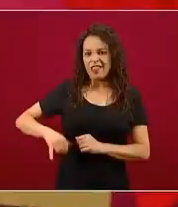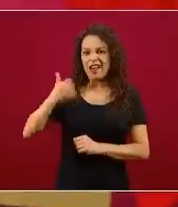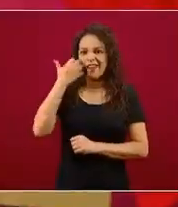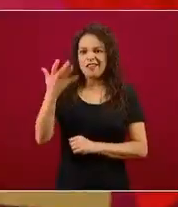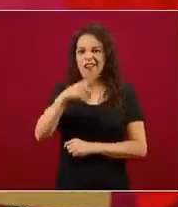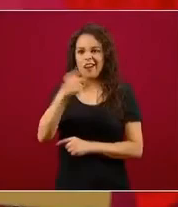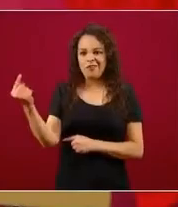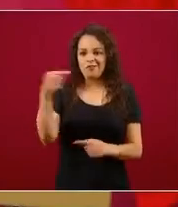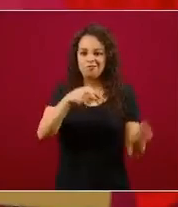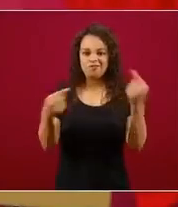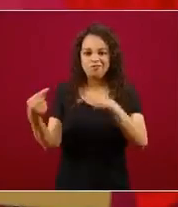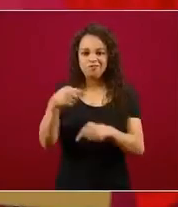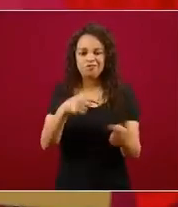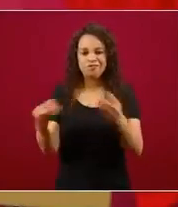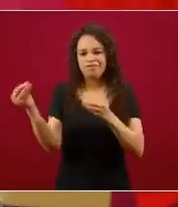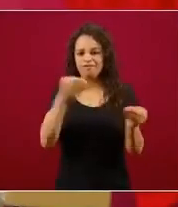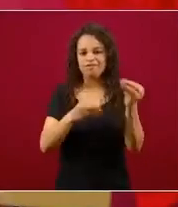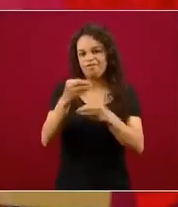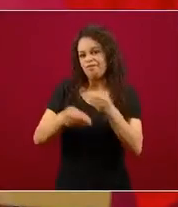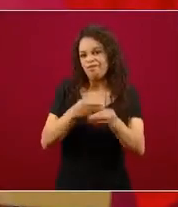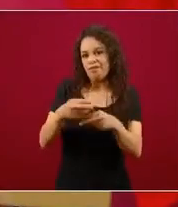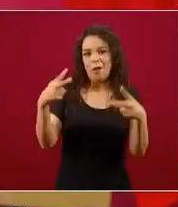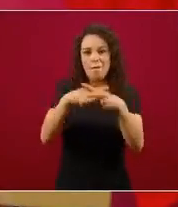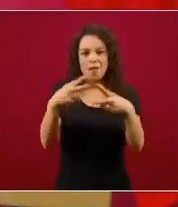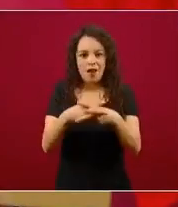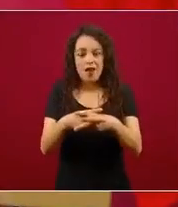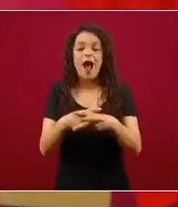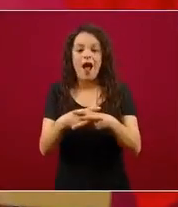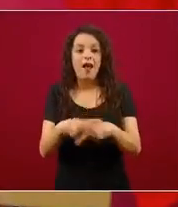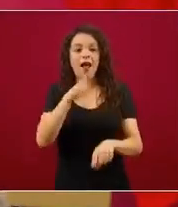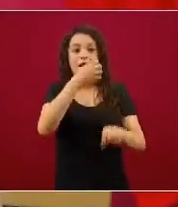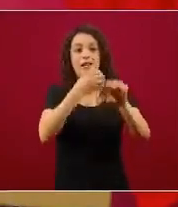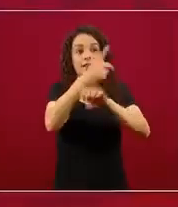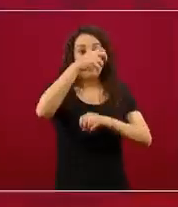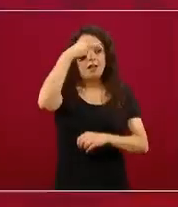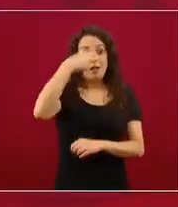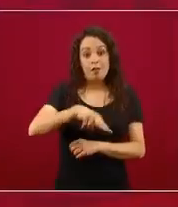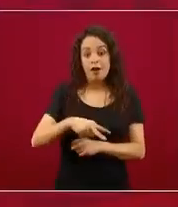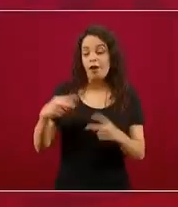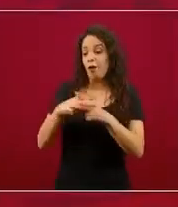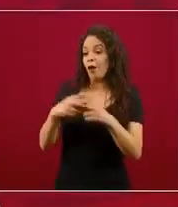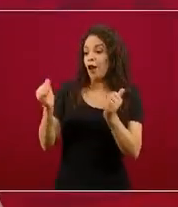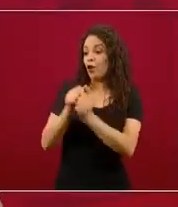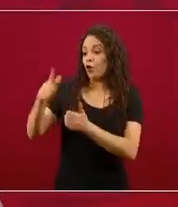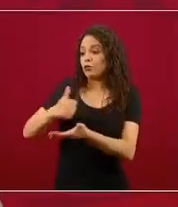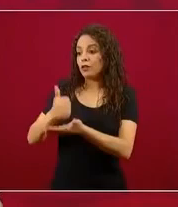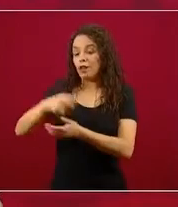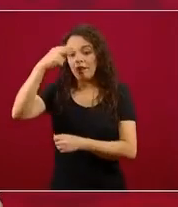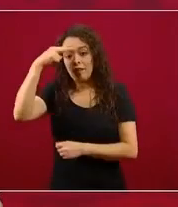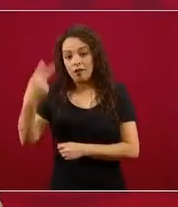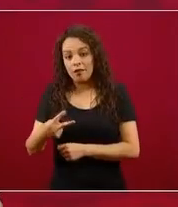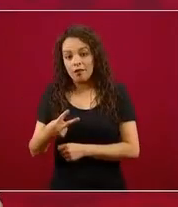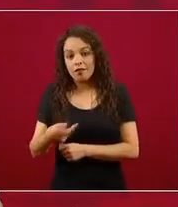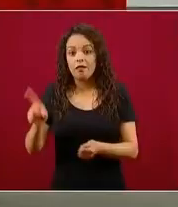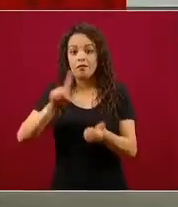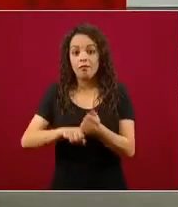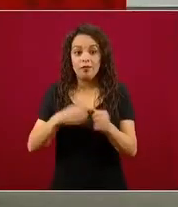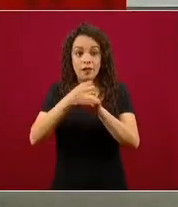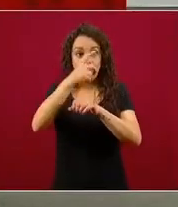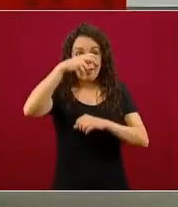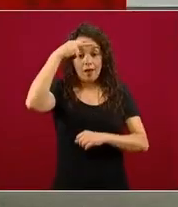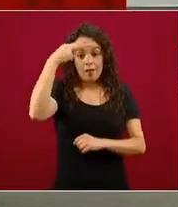Mazo se pelea con Sheinbaum, cada quien tiene su semáforo y va a poner rojo al Estado de México y naranja a la Ciudad de México.